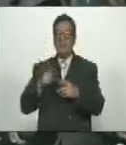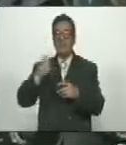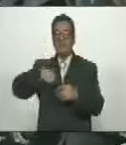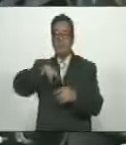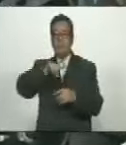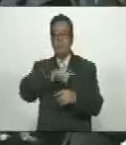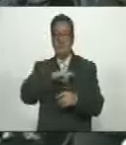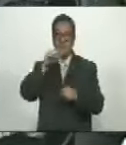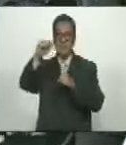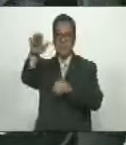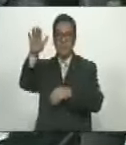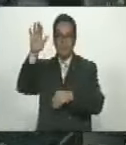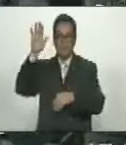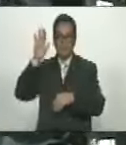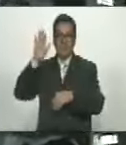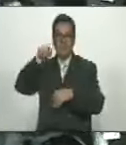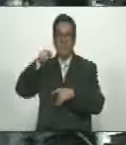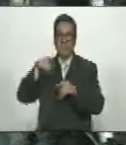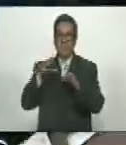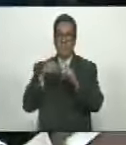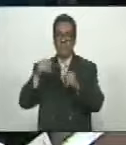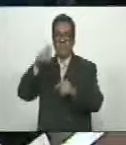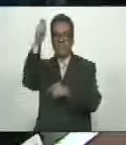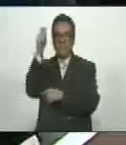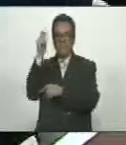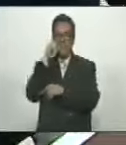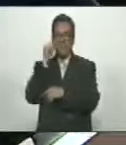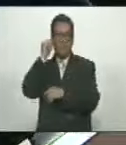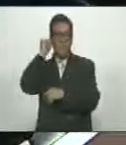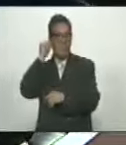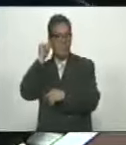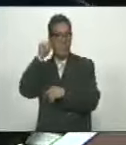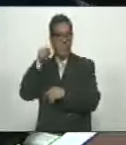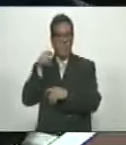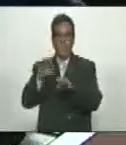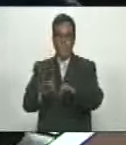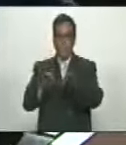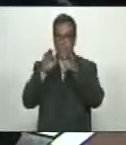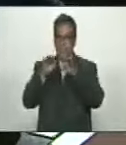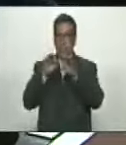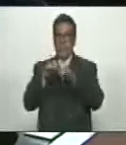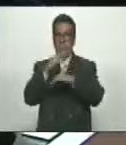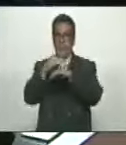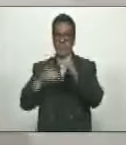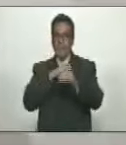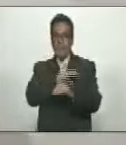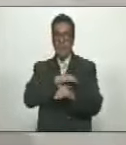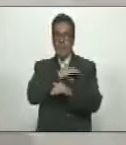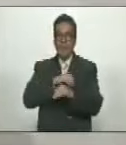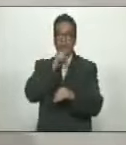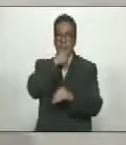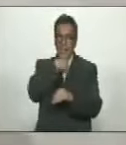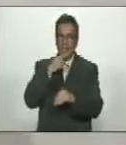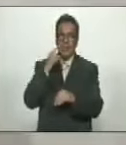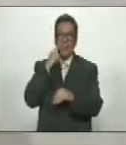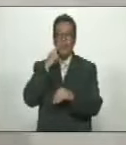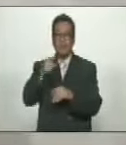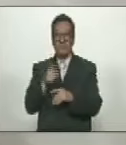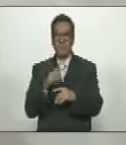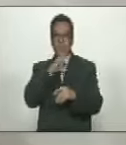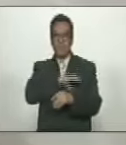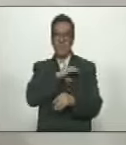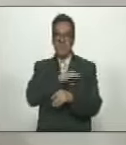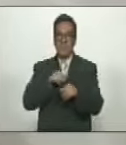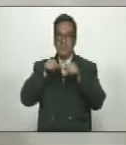Nuestro Compromiso De Todas Las Diputadas Y Diputados Especialmente La Subcomisión De Adultas Y Adultos Mayores De La